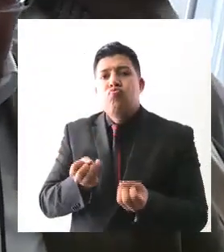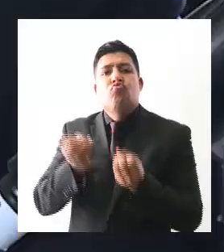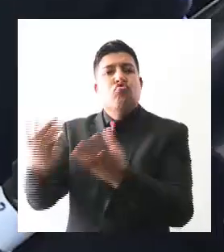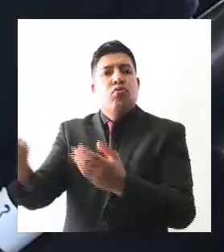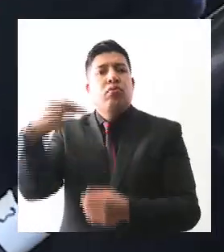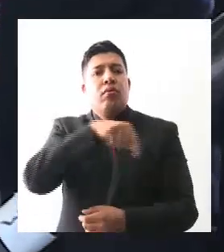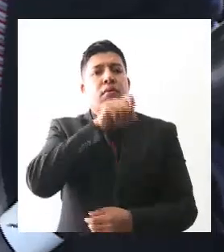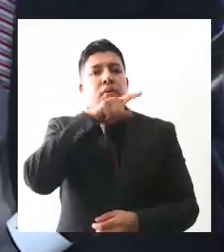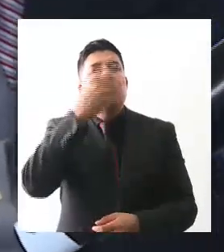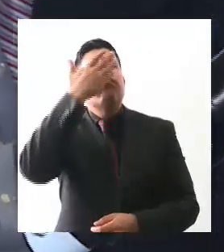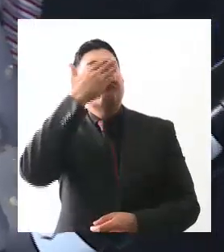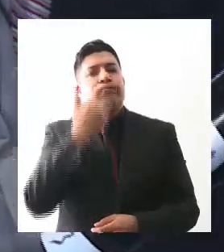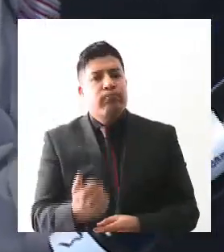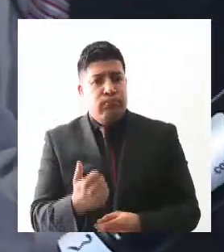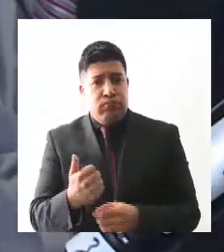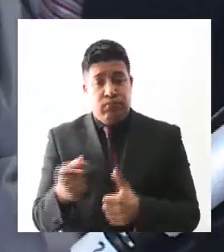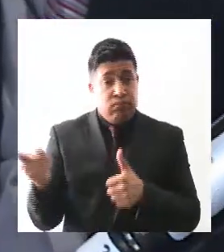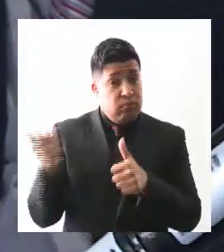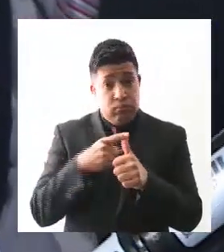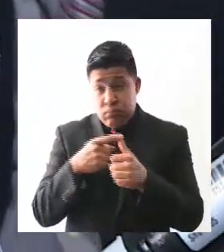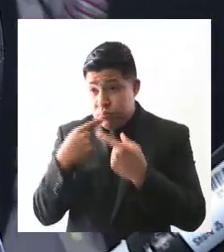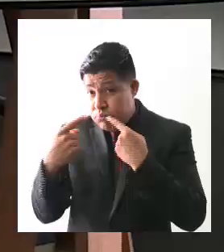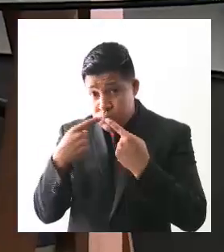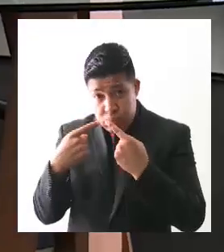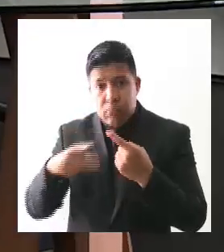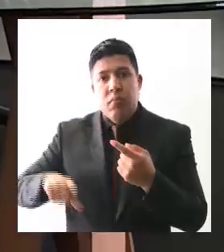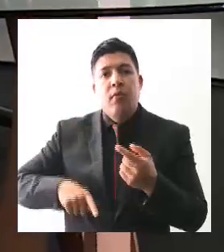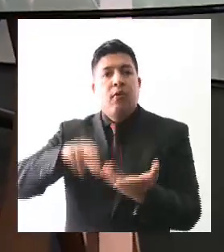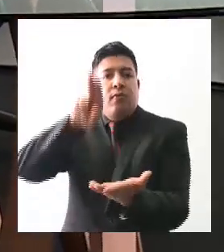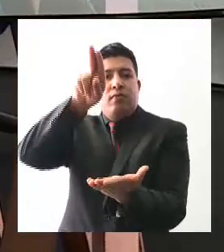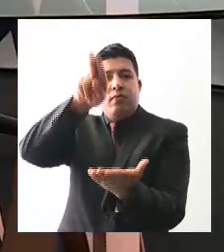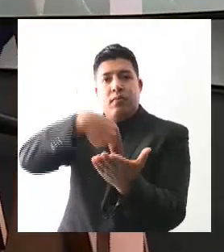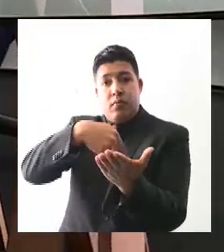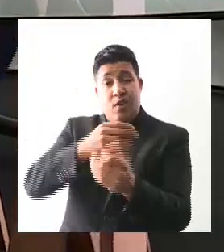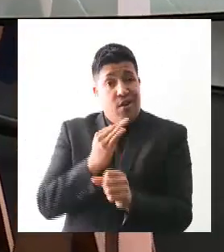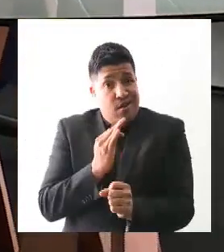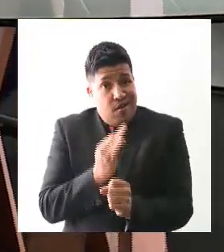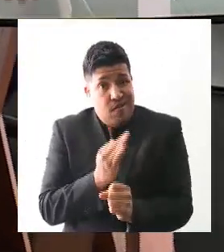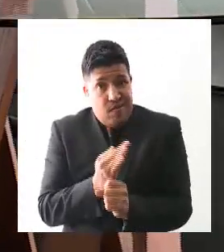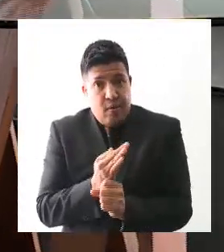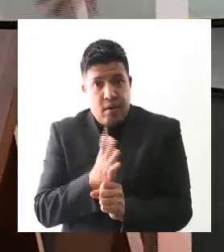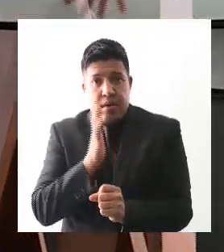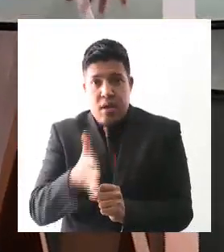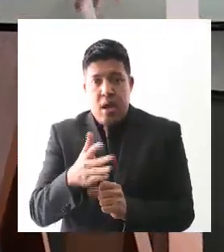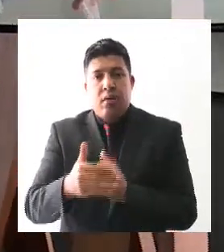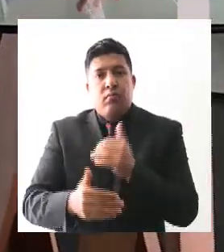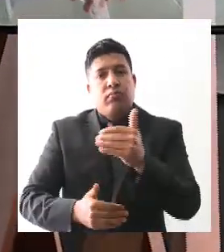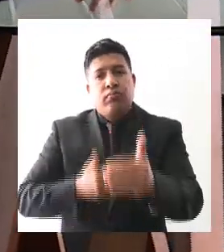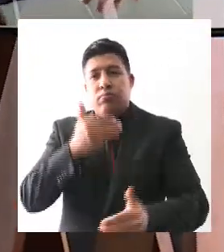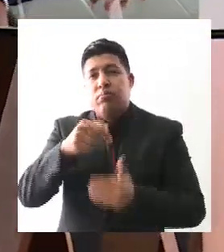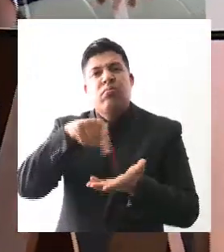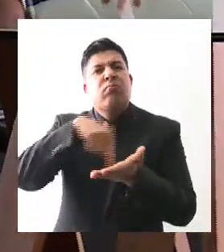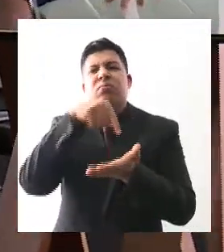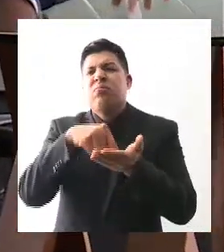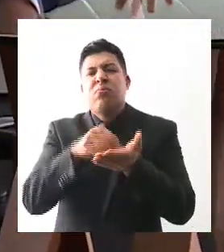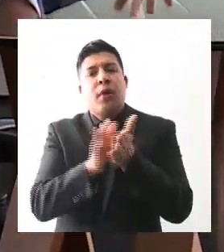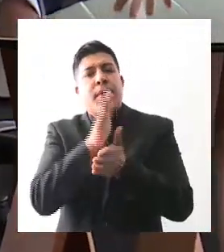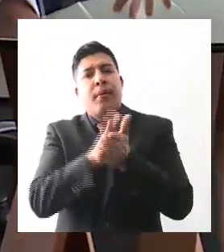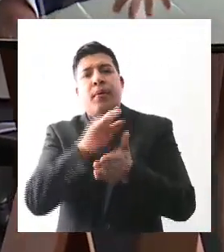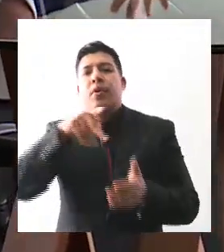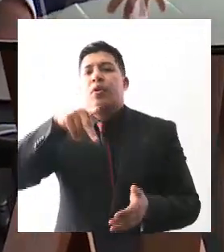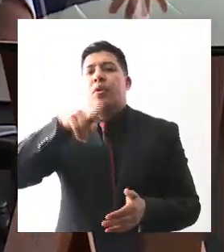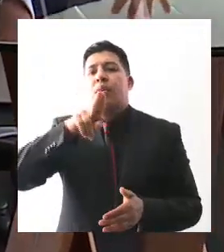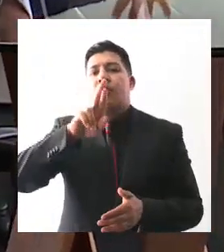en Jalisco entonces hasta que no me garanticen eso firmaría el gobernador pero hoy el gran avance fue lo que hicimos en Purgatorio el metro